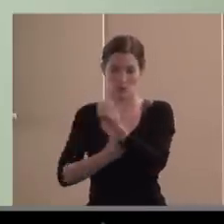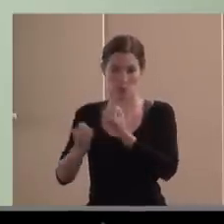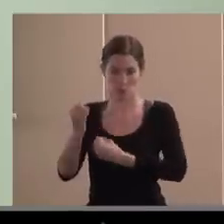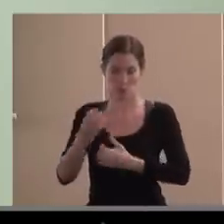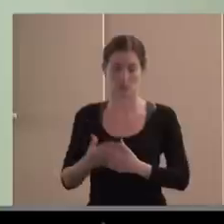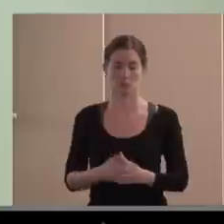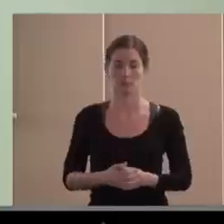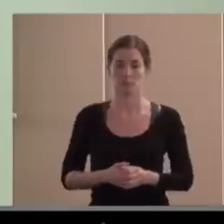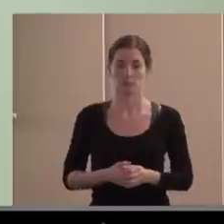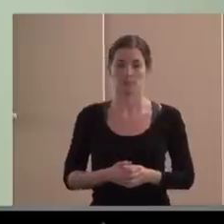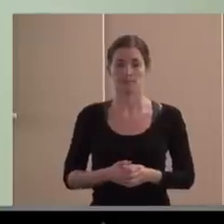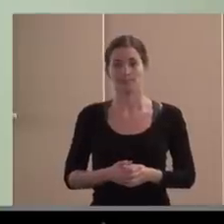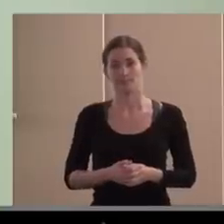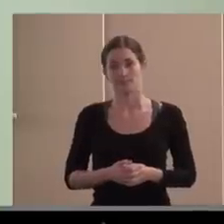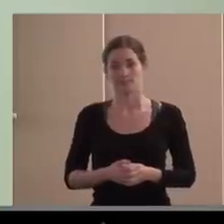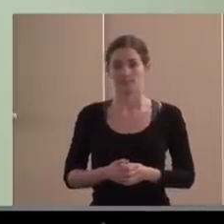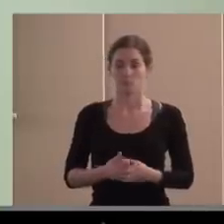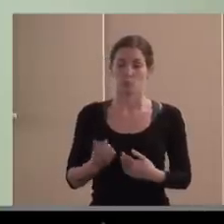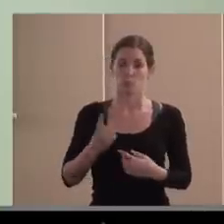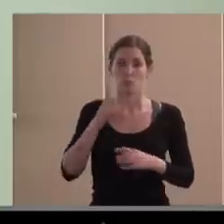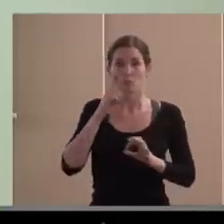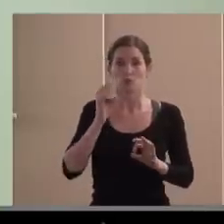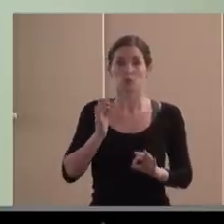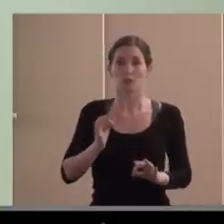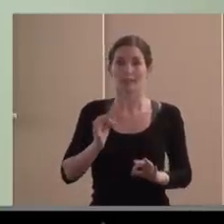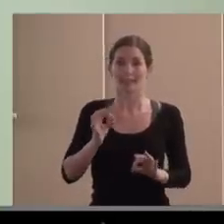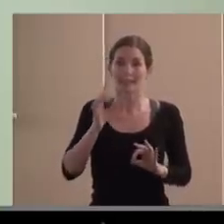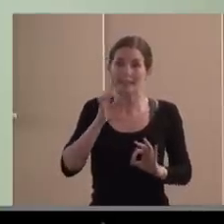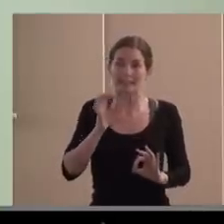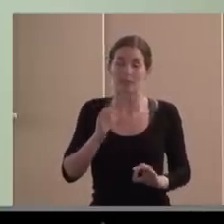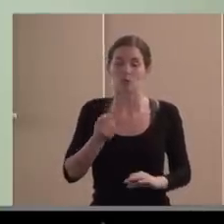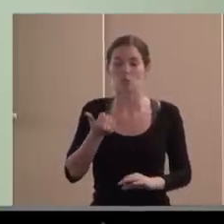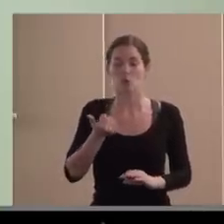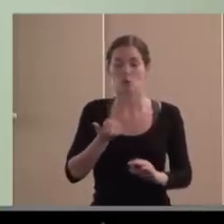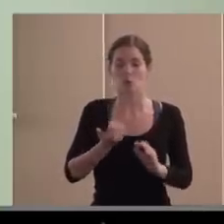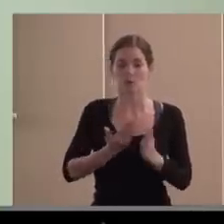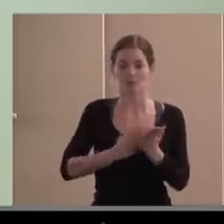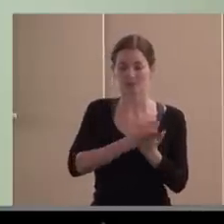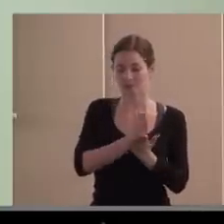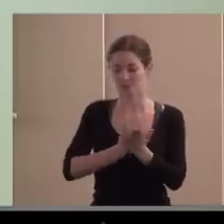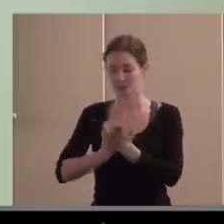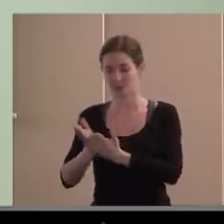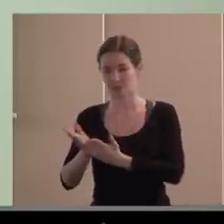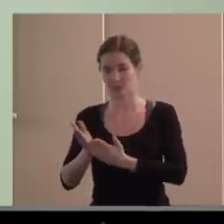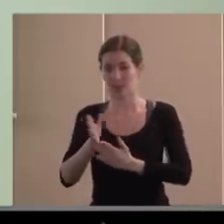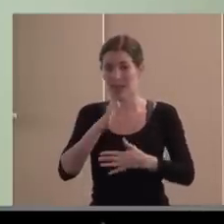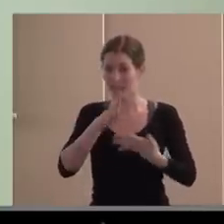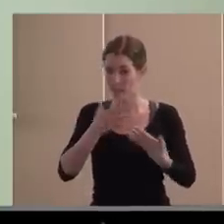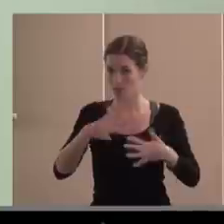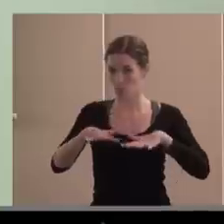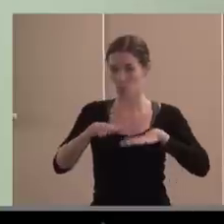hay un doble plano, que el movimiento de la discapacidad actualmente